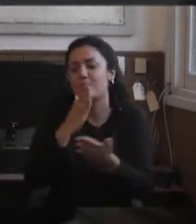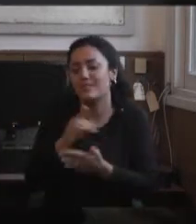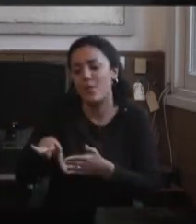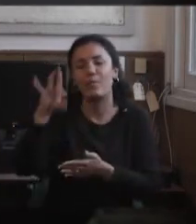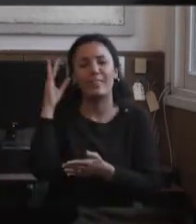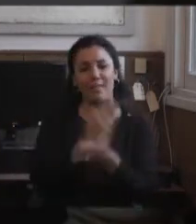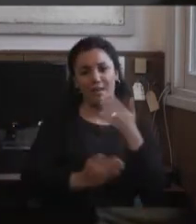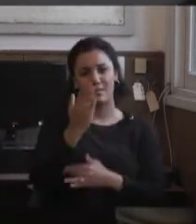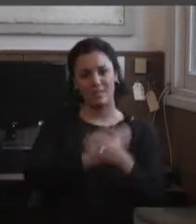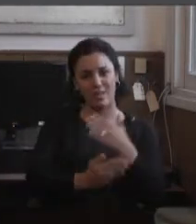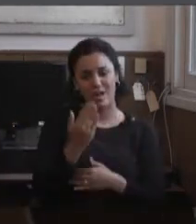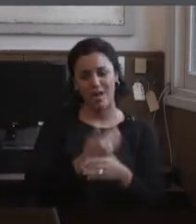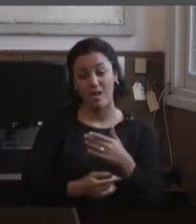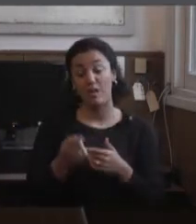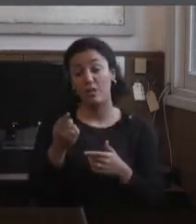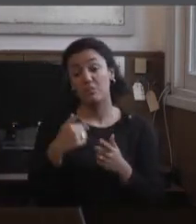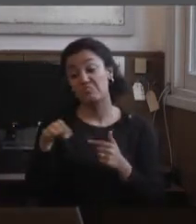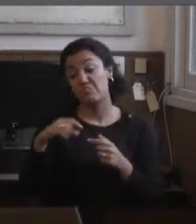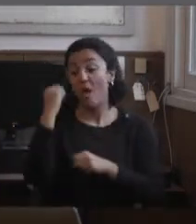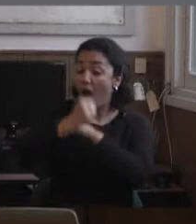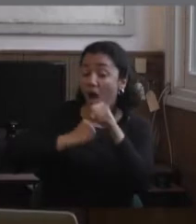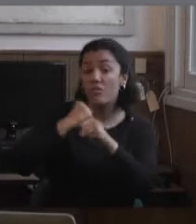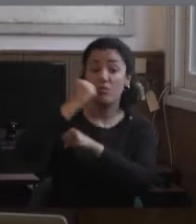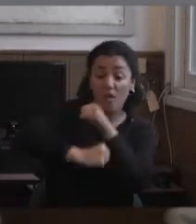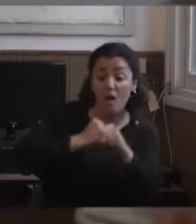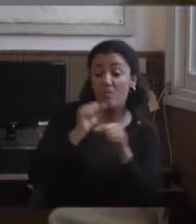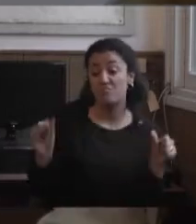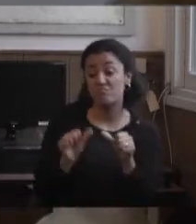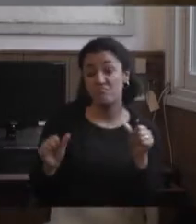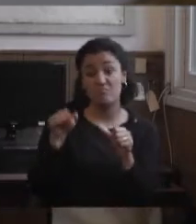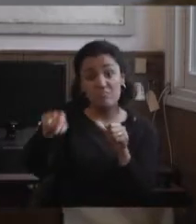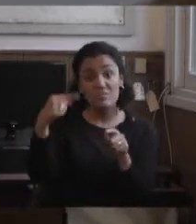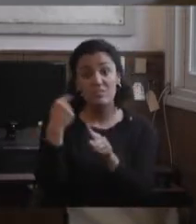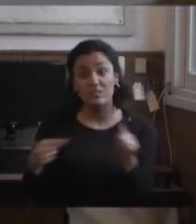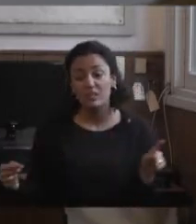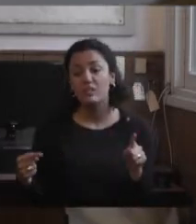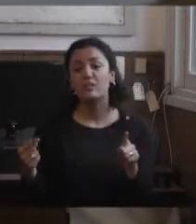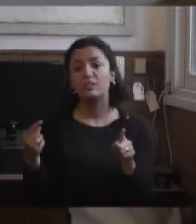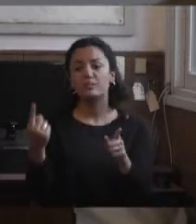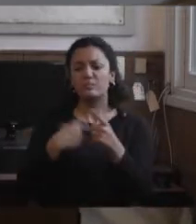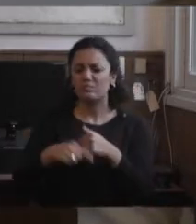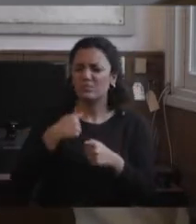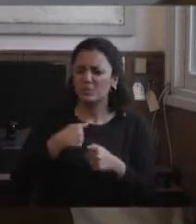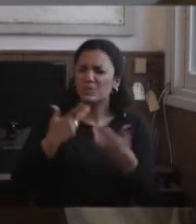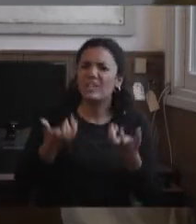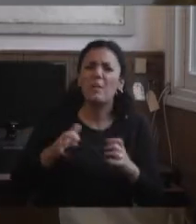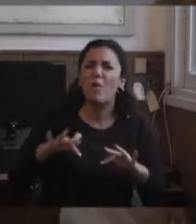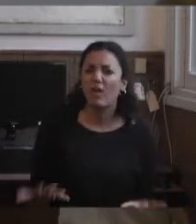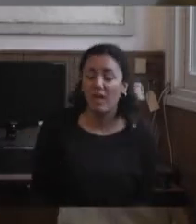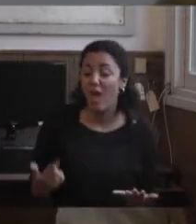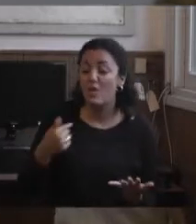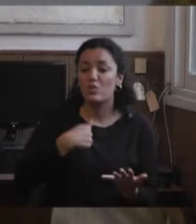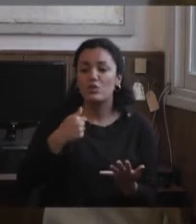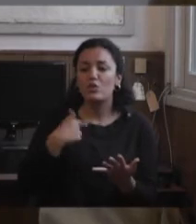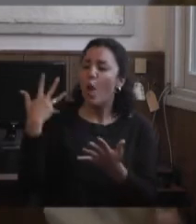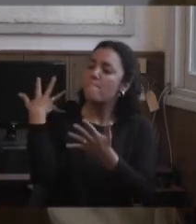Durante muchos años hicimos ese seminario. Y si nos proponíamos a ver cuál era la intención, era desmistificar el concepto que se tenía de la